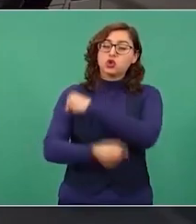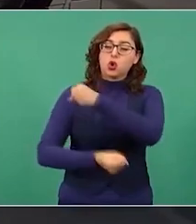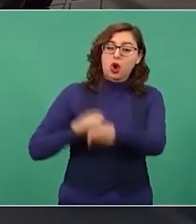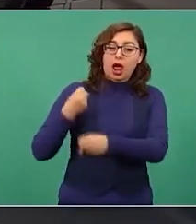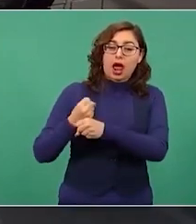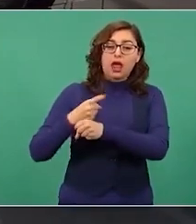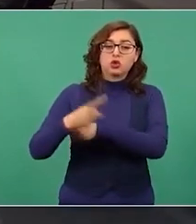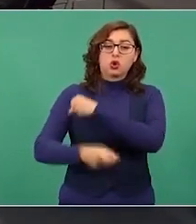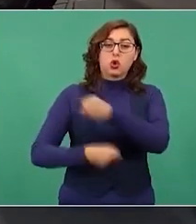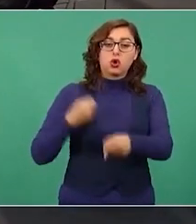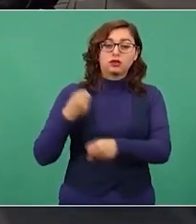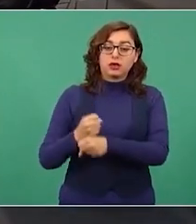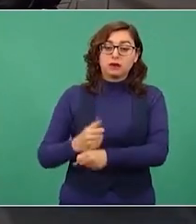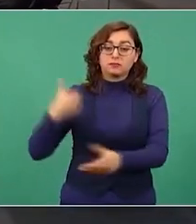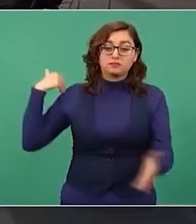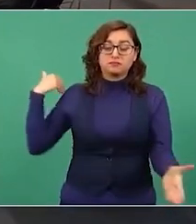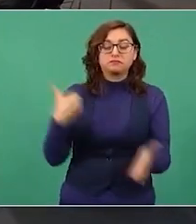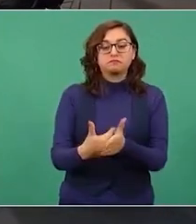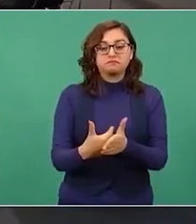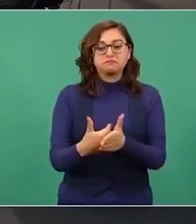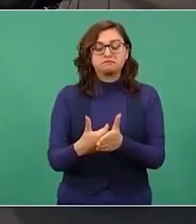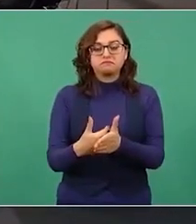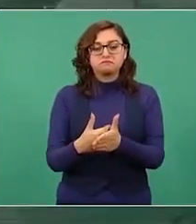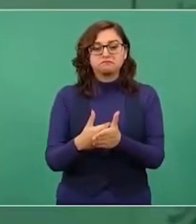O sea, ya es otro billón.